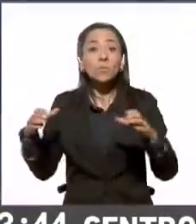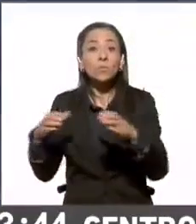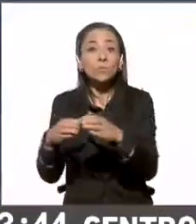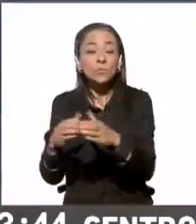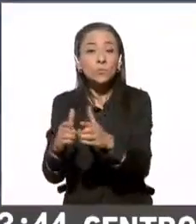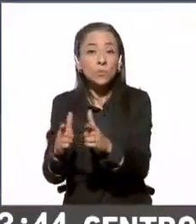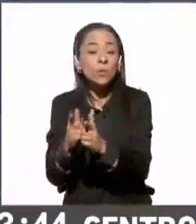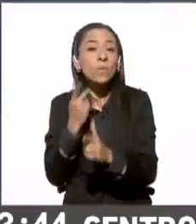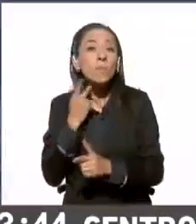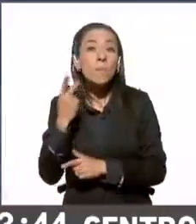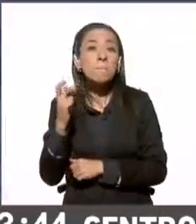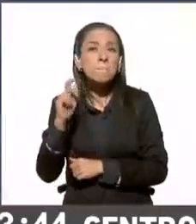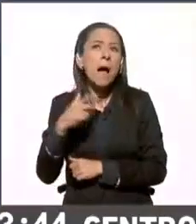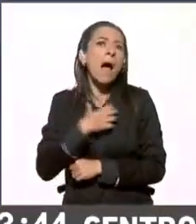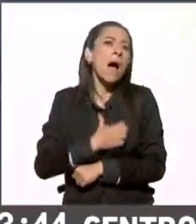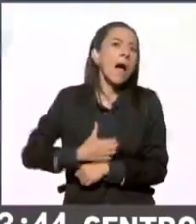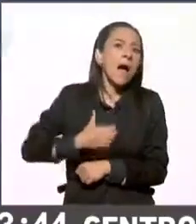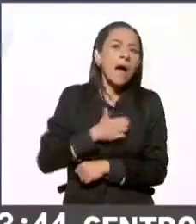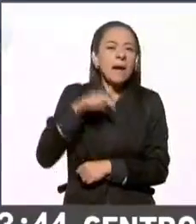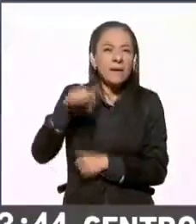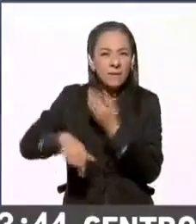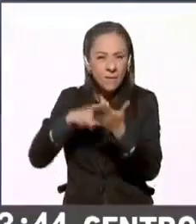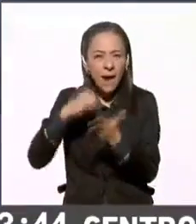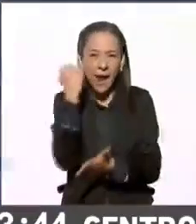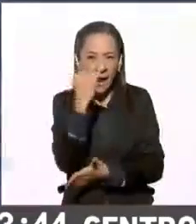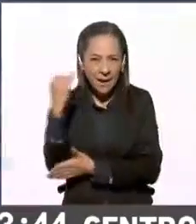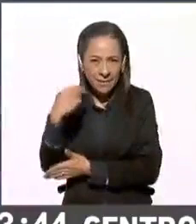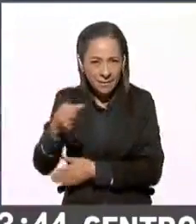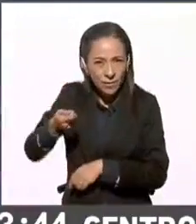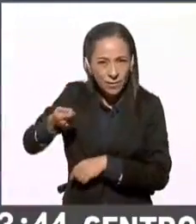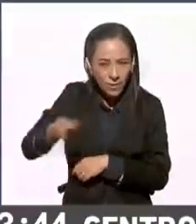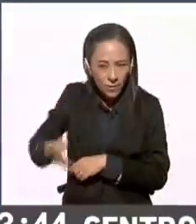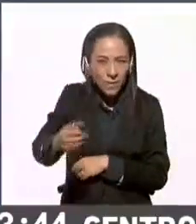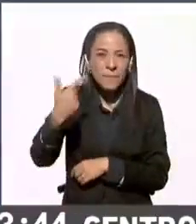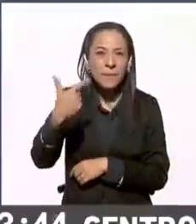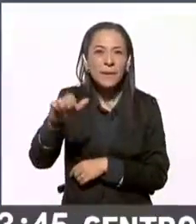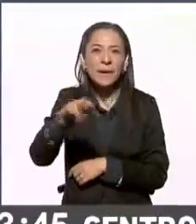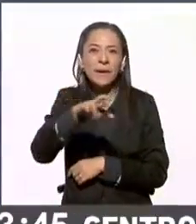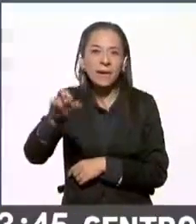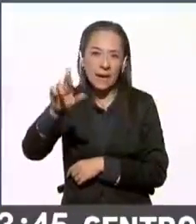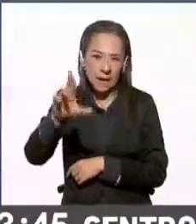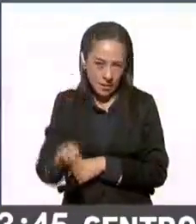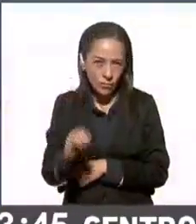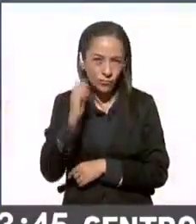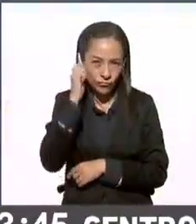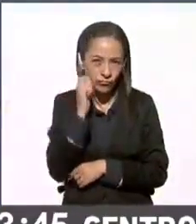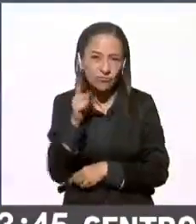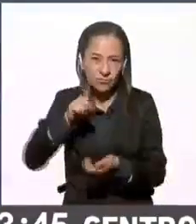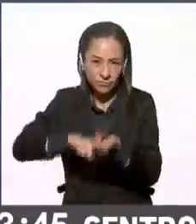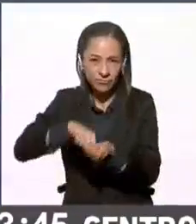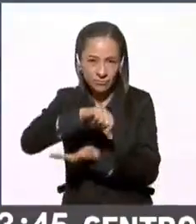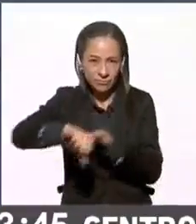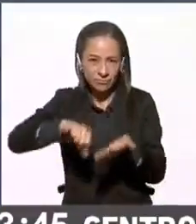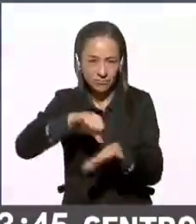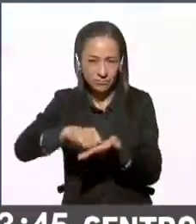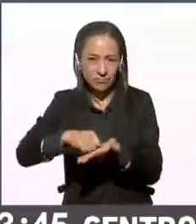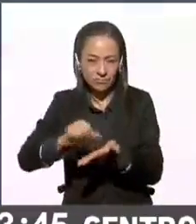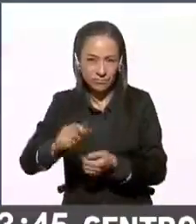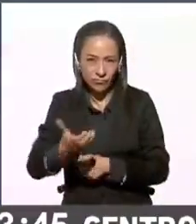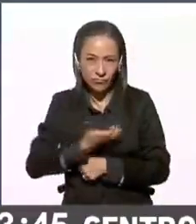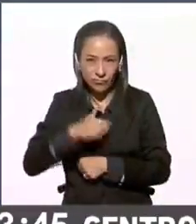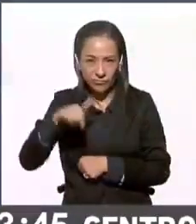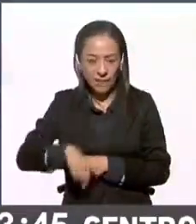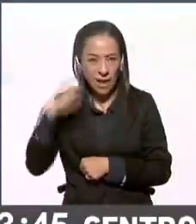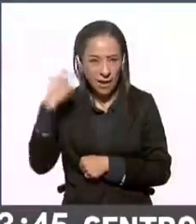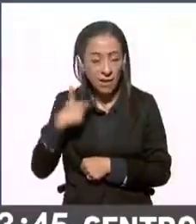Acción Nacional en el Jardín Guerrero, esto aquí en el centro de Querétaro. Y pues hasta ahora estamos a la espera de un posicionamiento